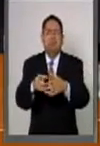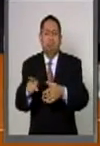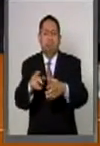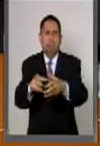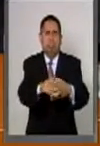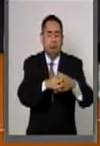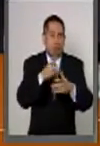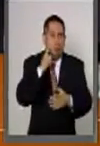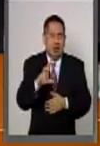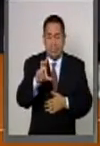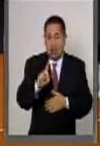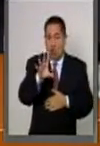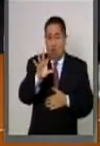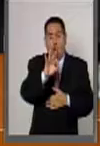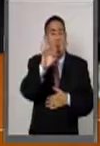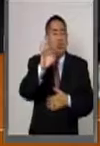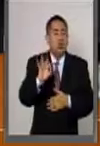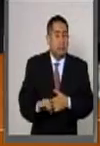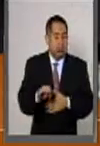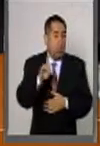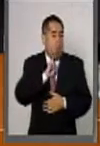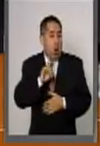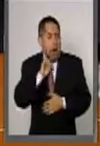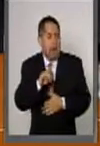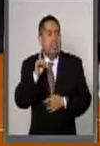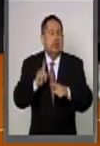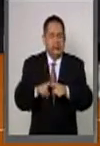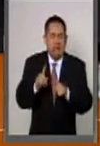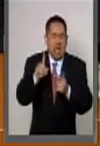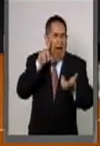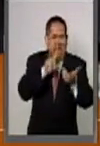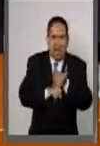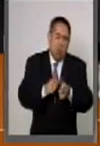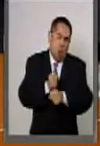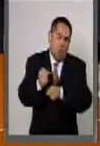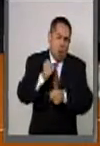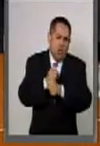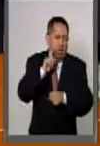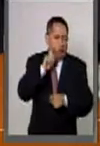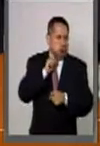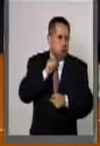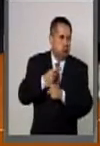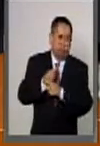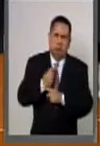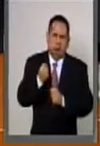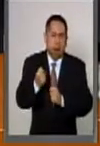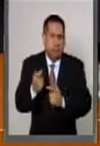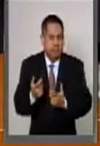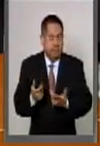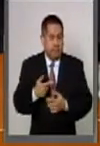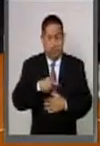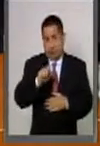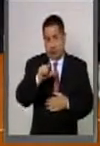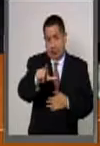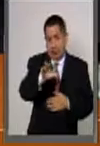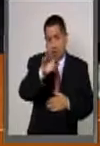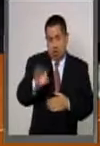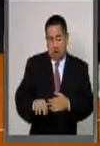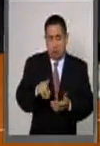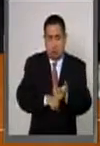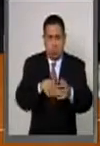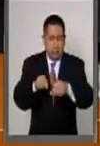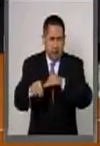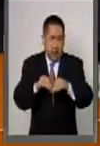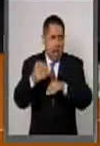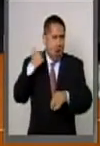El 34 por ciento de las mujeres han experimentado algún tipo de violencia sexual, el 27 por ciento que trabajan